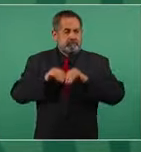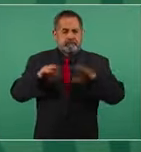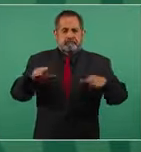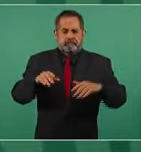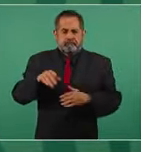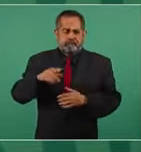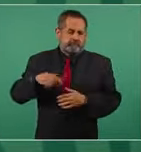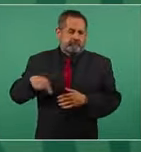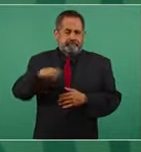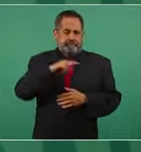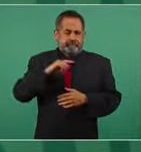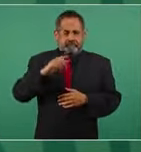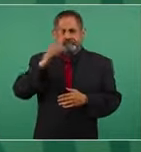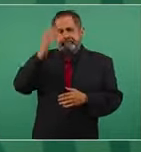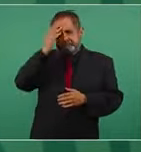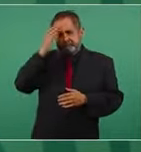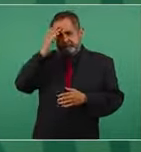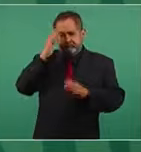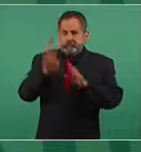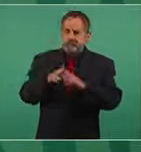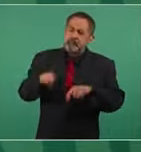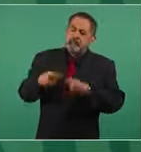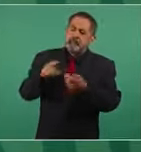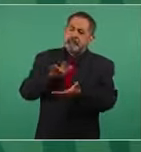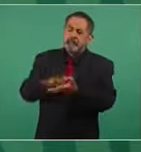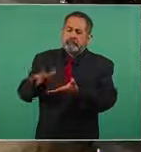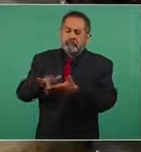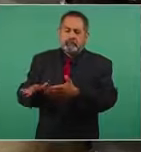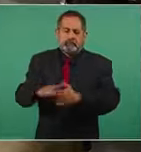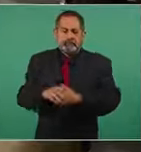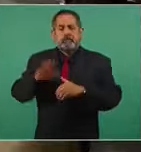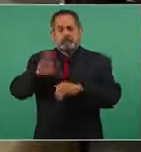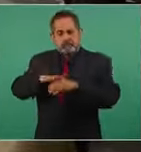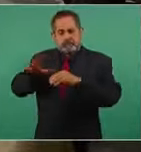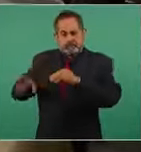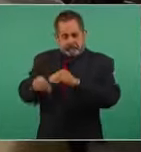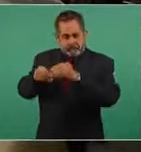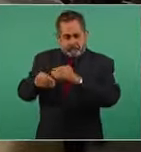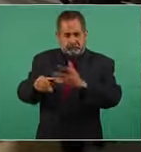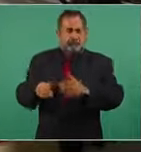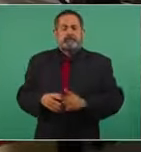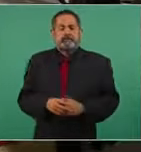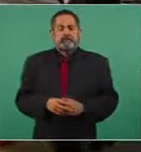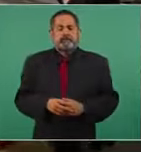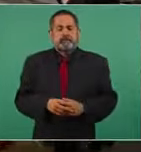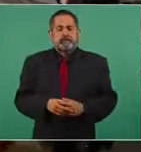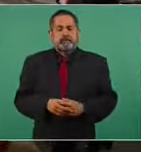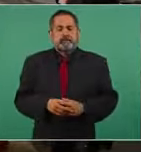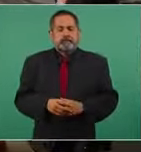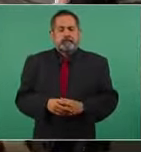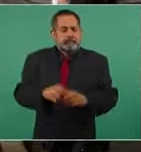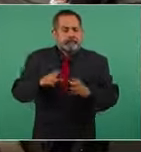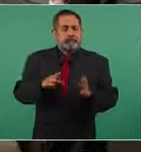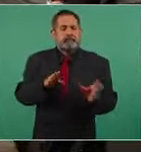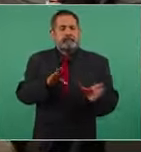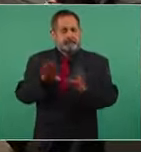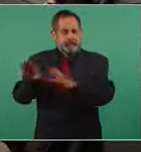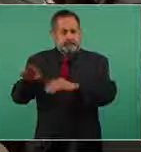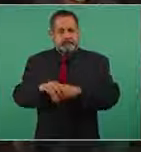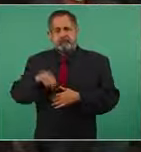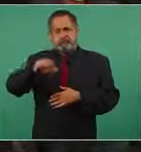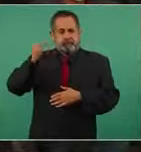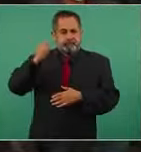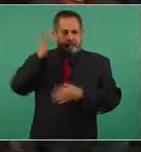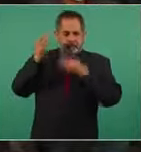en qué van a consistir los apoyos adicionales. Perfecto. Ya retomando los temas de esta